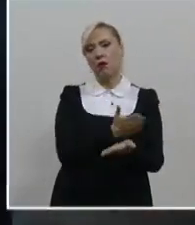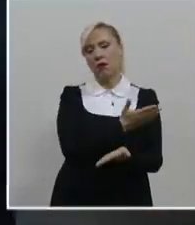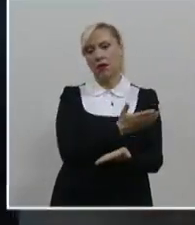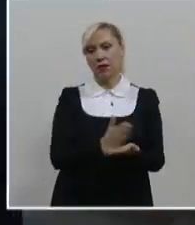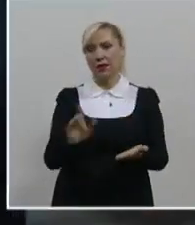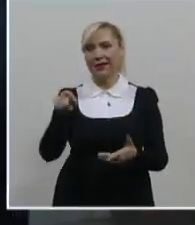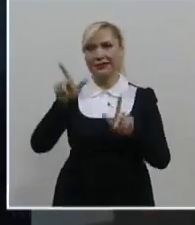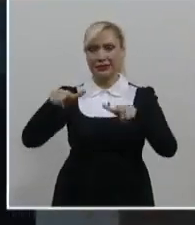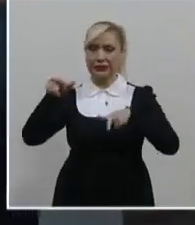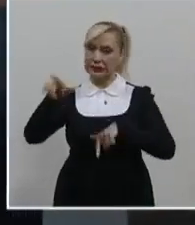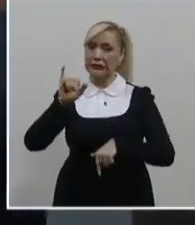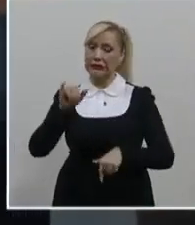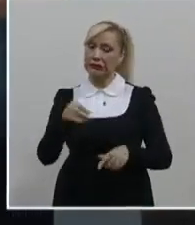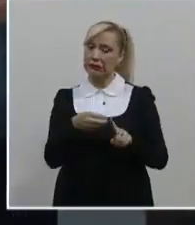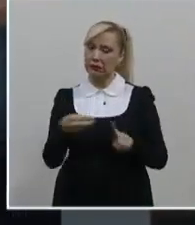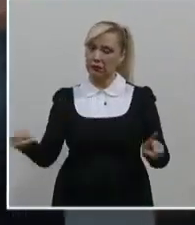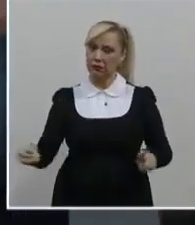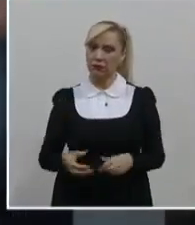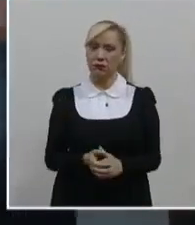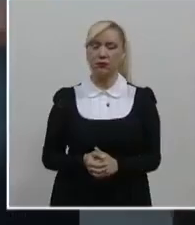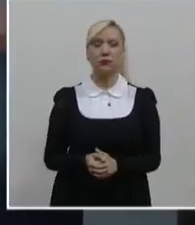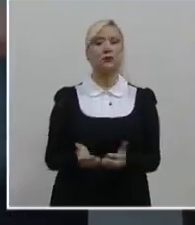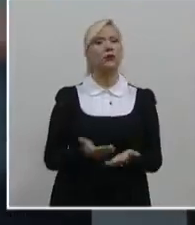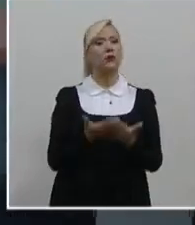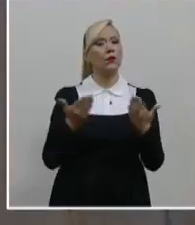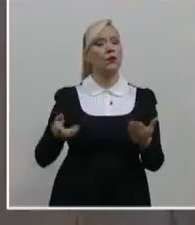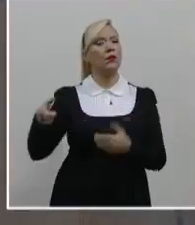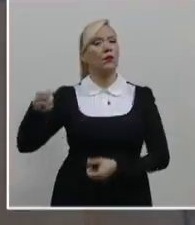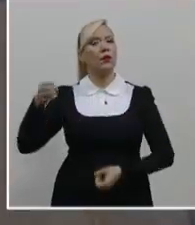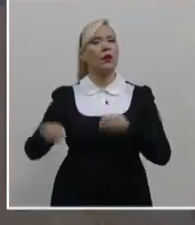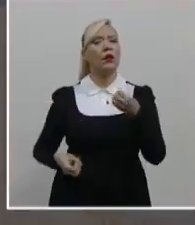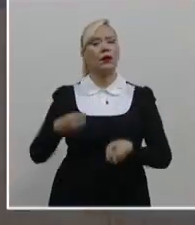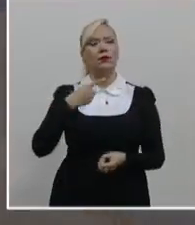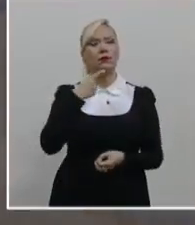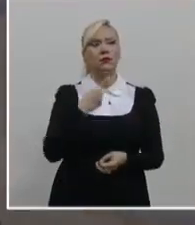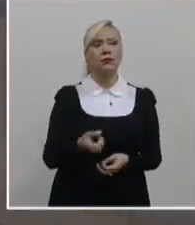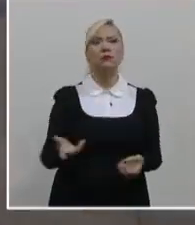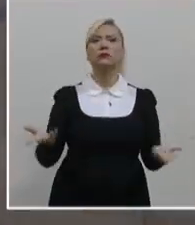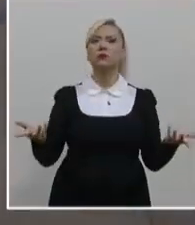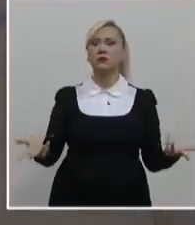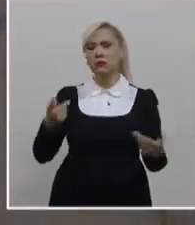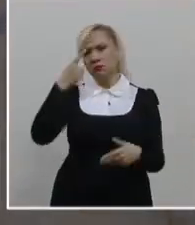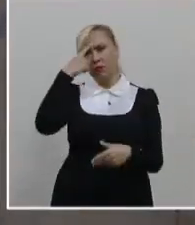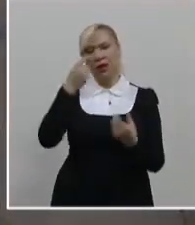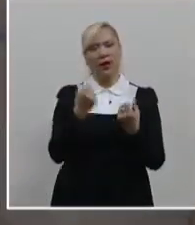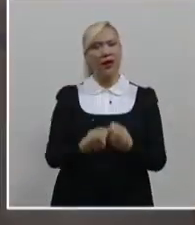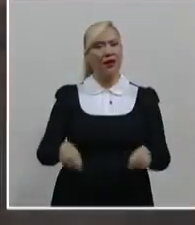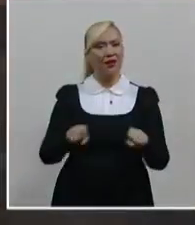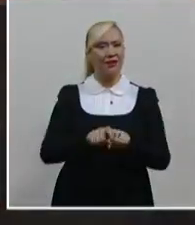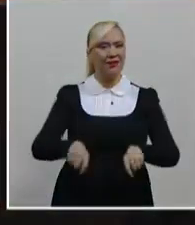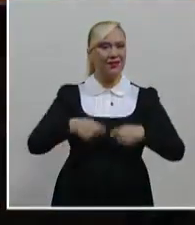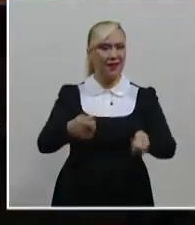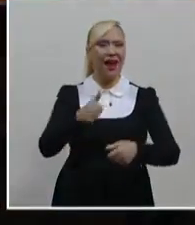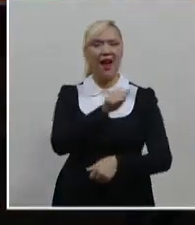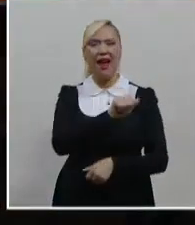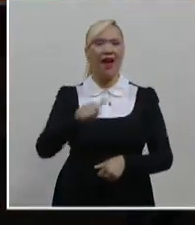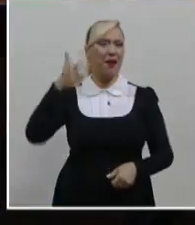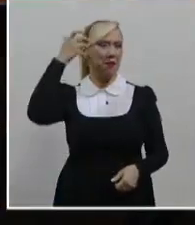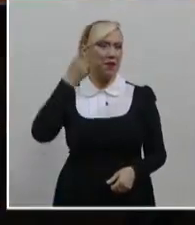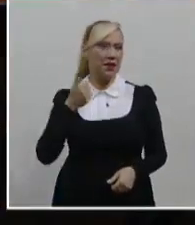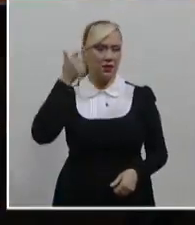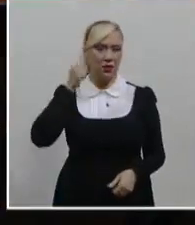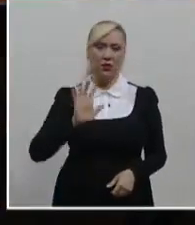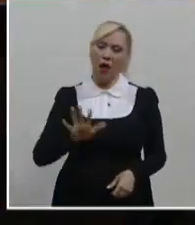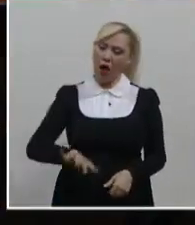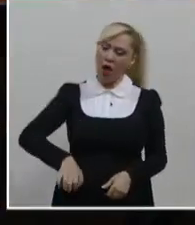Por su parte, la segunda sala de la Corte estableció que los conflictos inherentes a las prestaciones de seguridad social de pensión por cesantía en edad